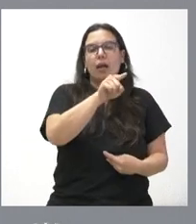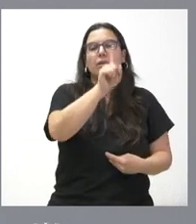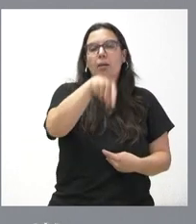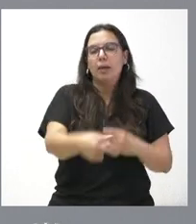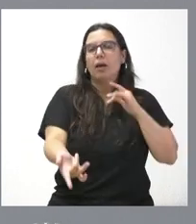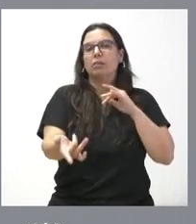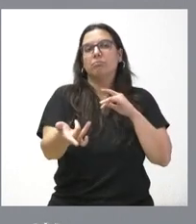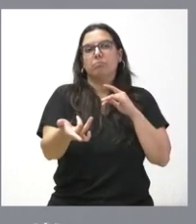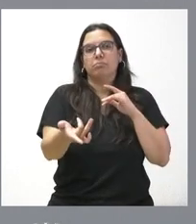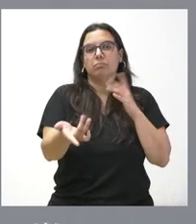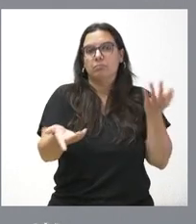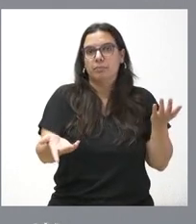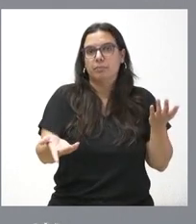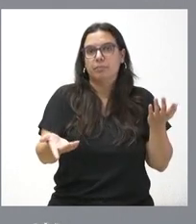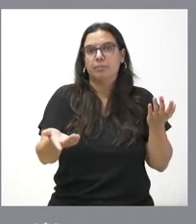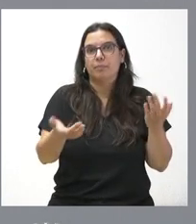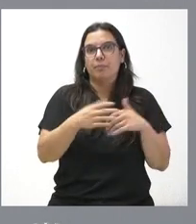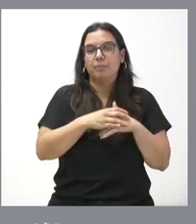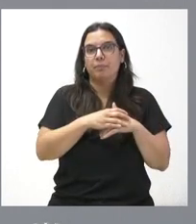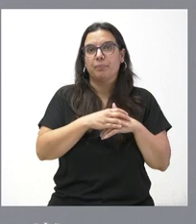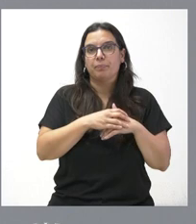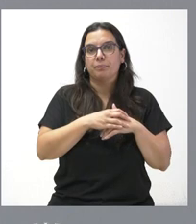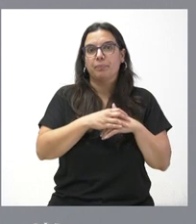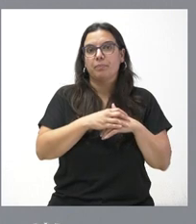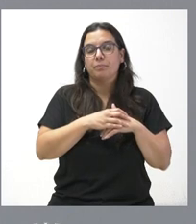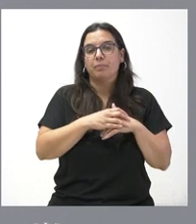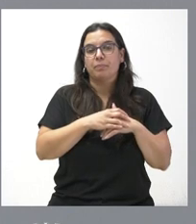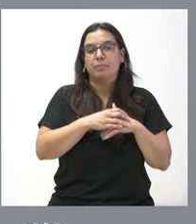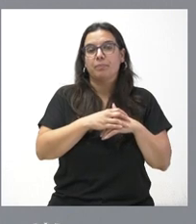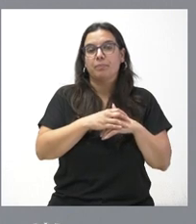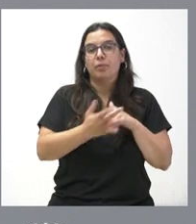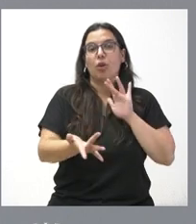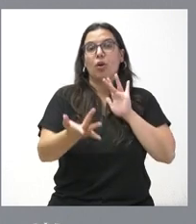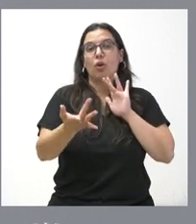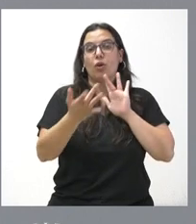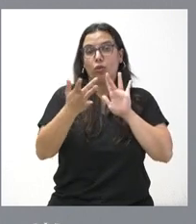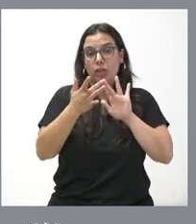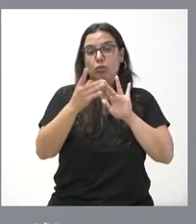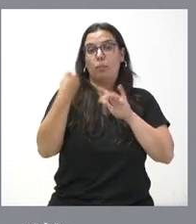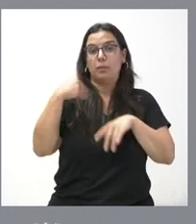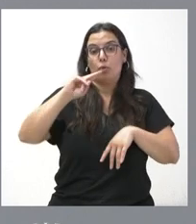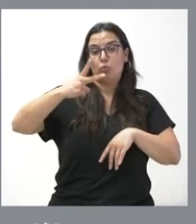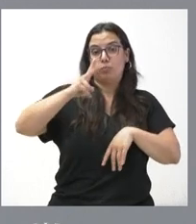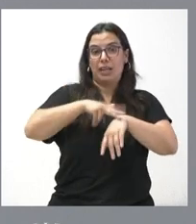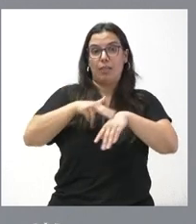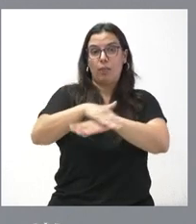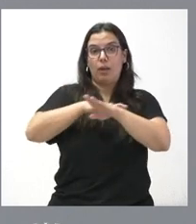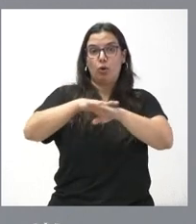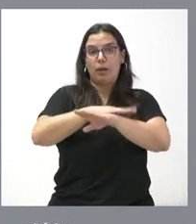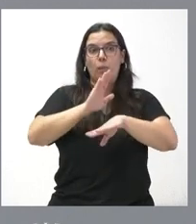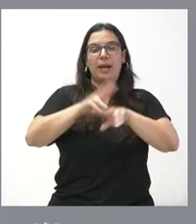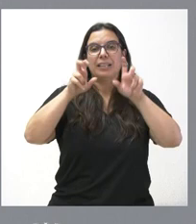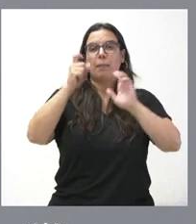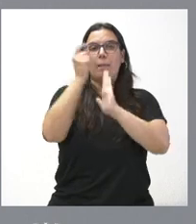contacto con los propios servicios de la subdelegación del Gobierno a los efectos de las medidas de